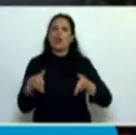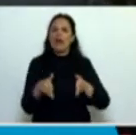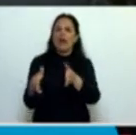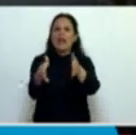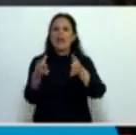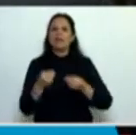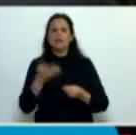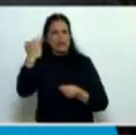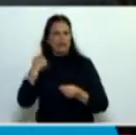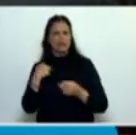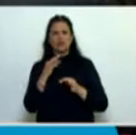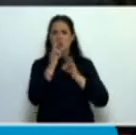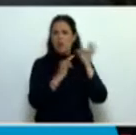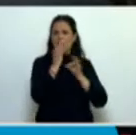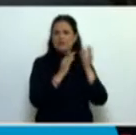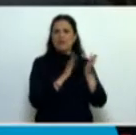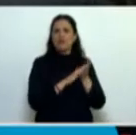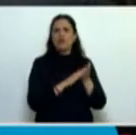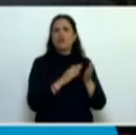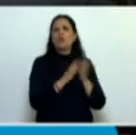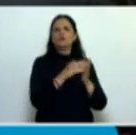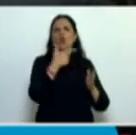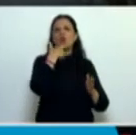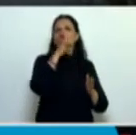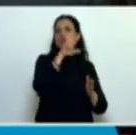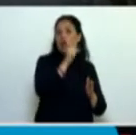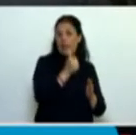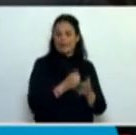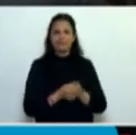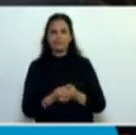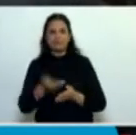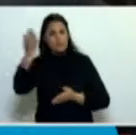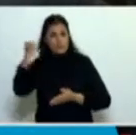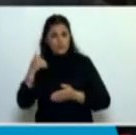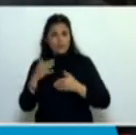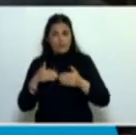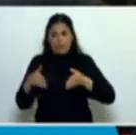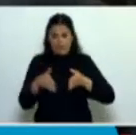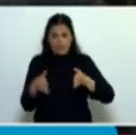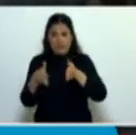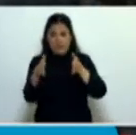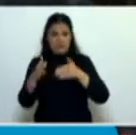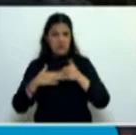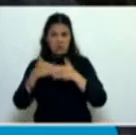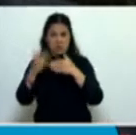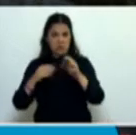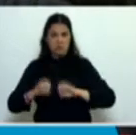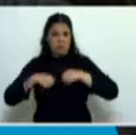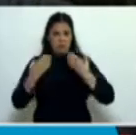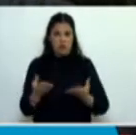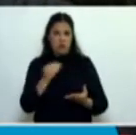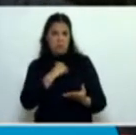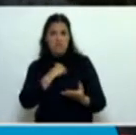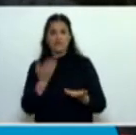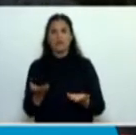charlaba con Felipe Solá, de las obras presupuestadas en materia de vialidad para la provincia de